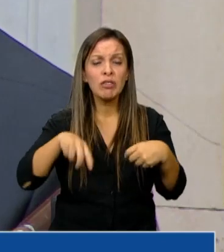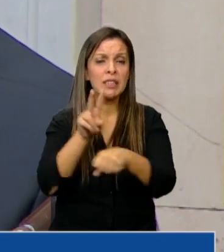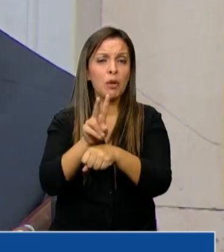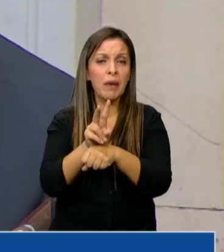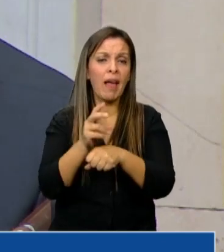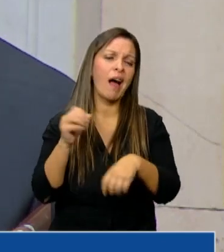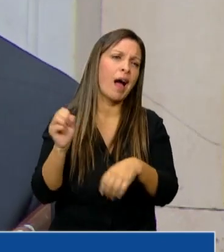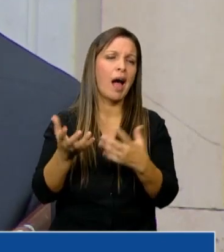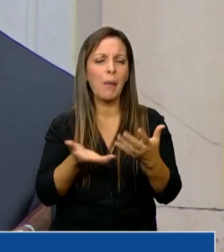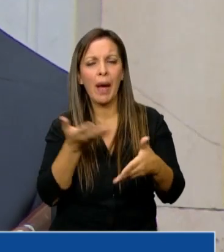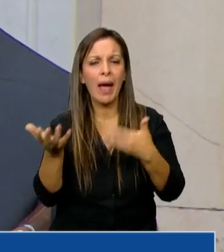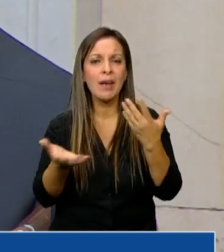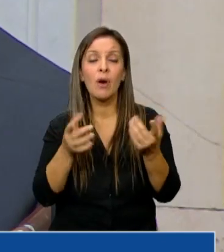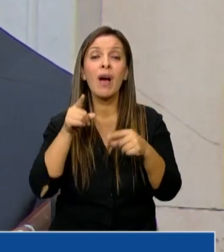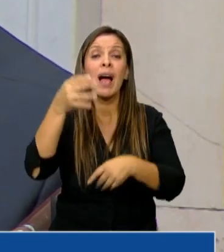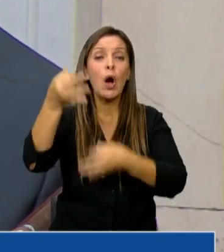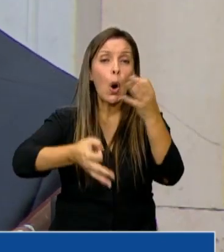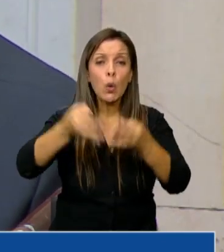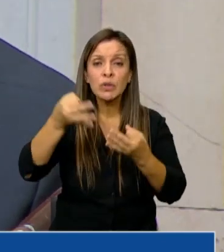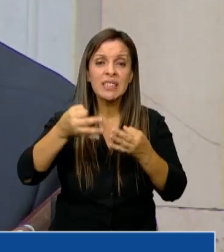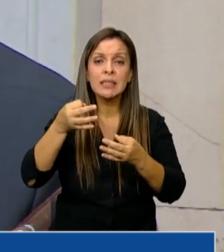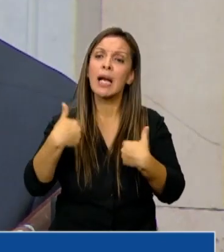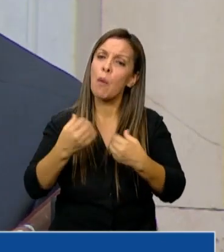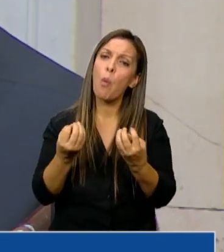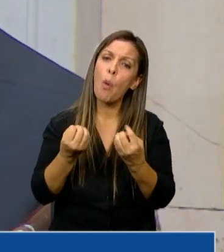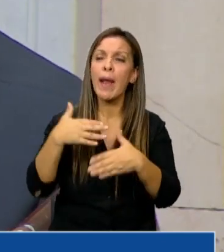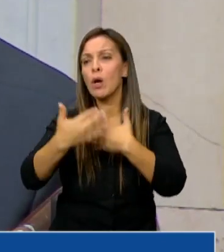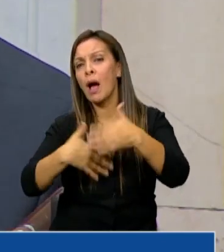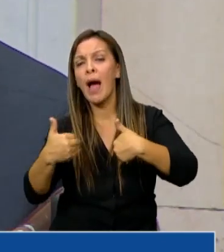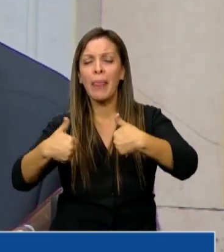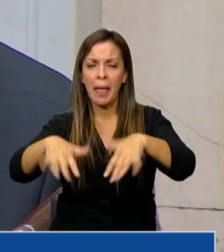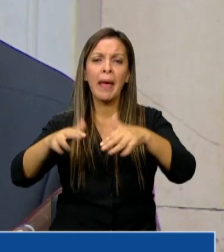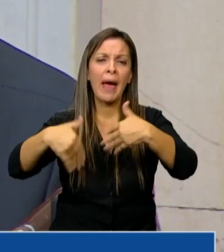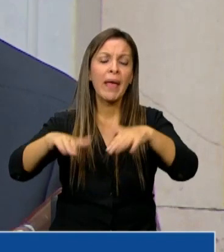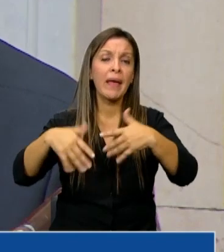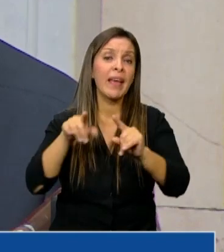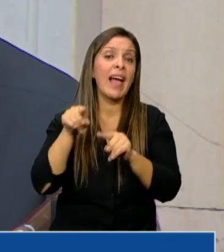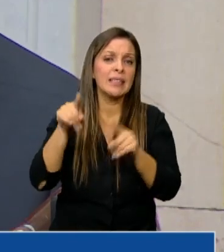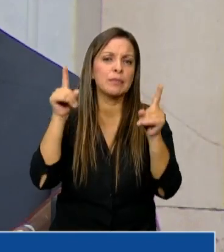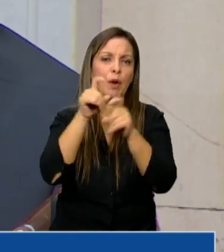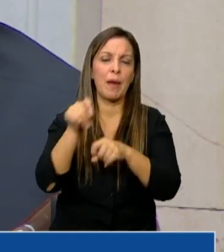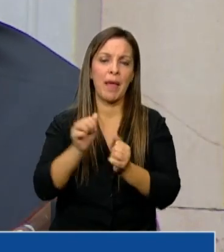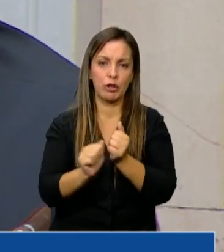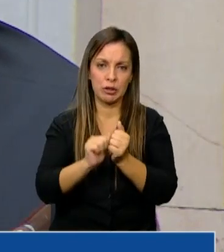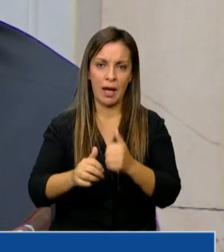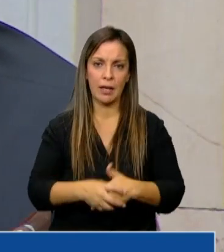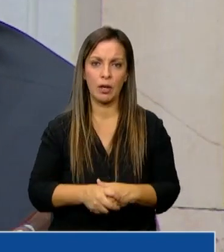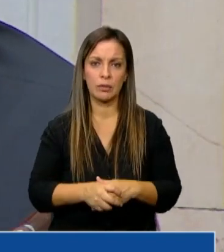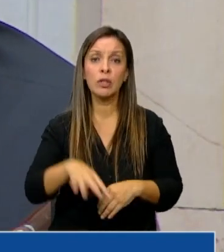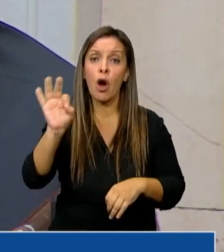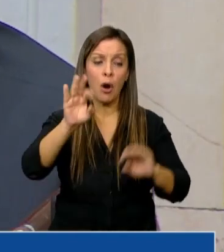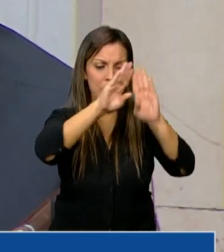El problema de Rosario es la justicia abolicionista que todo permite. El problema de Rosario es tener una